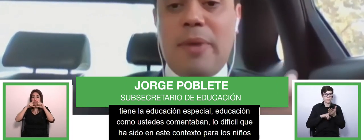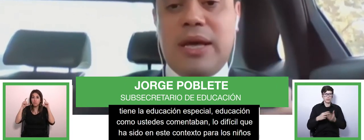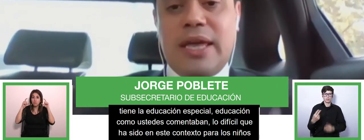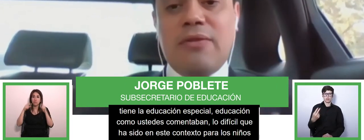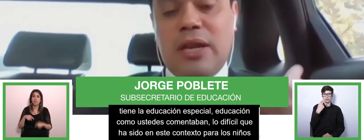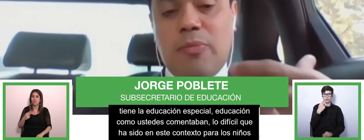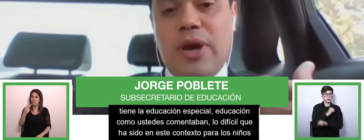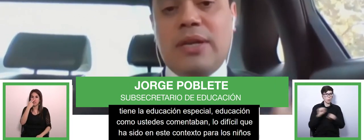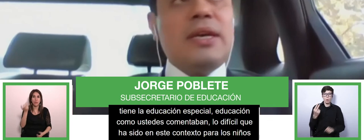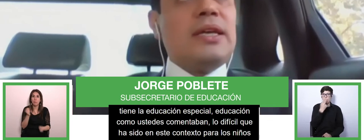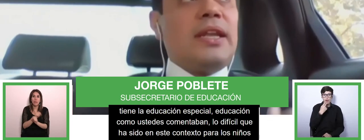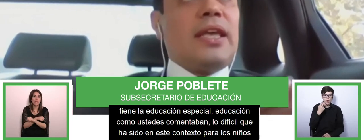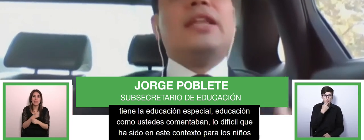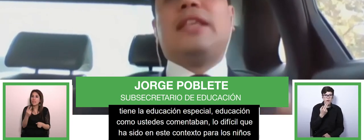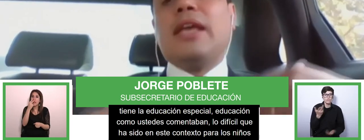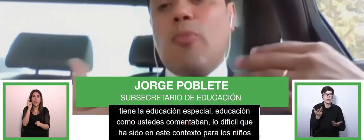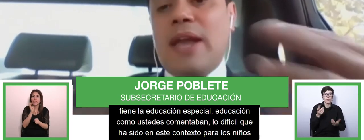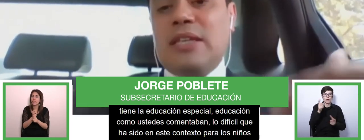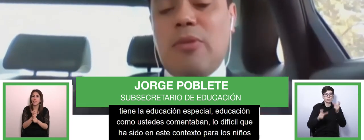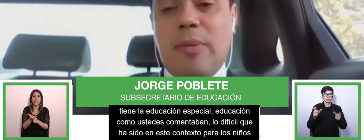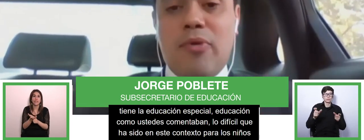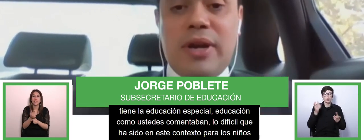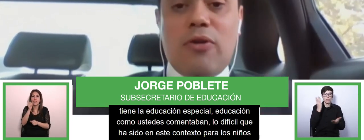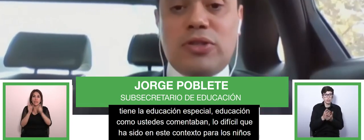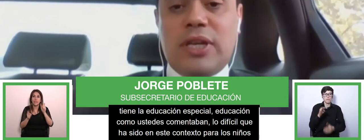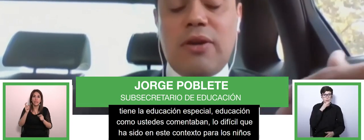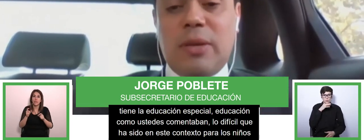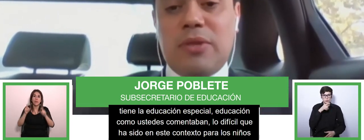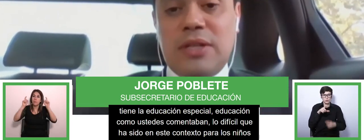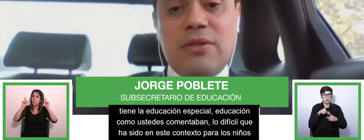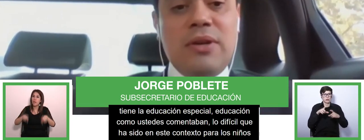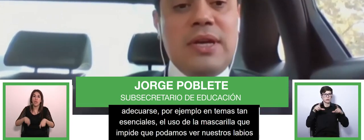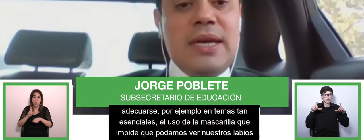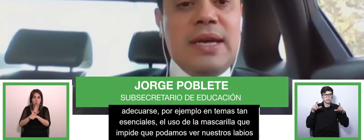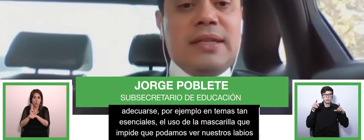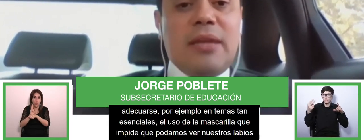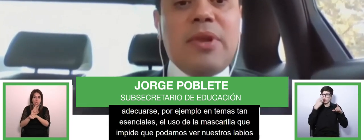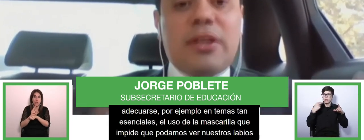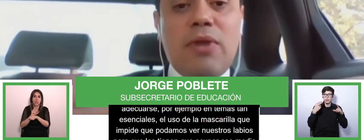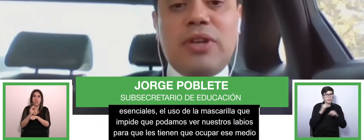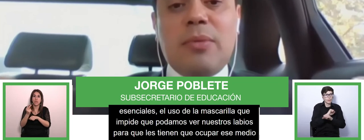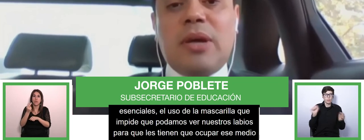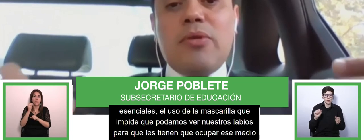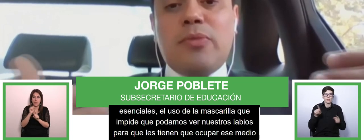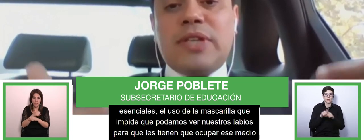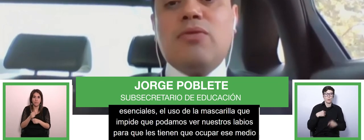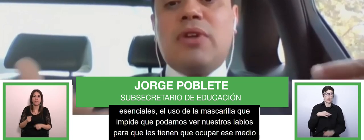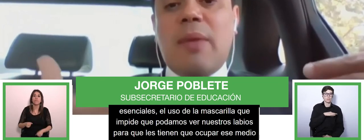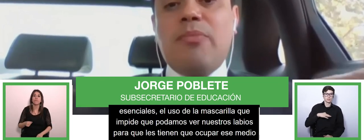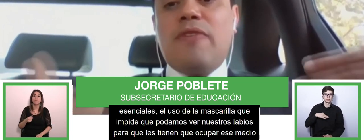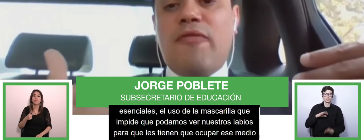labios para quienes tienen que ocupar ese medio para poder reconocer que es lo que estamos diciendo desde el Ministerio de Educaciones estamos